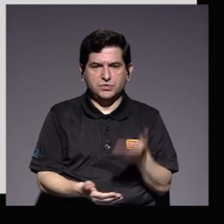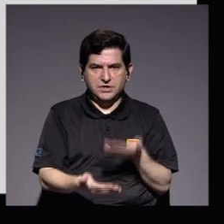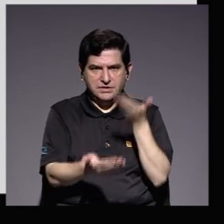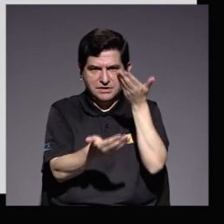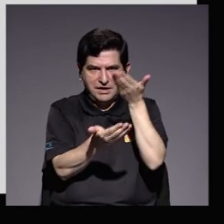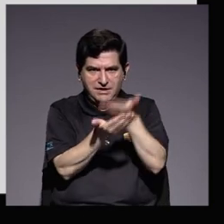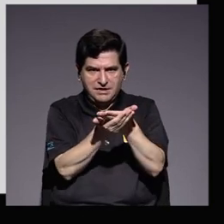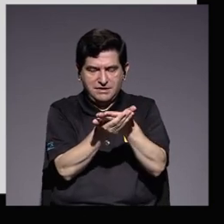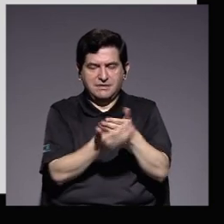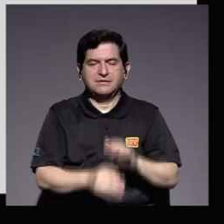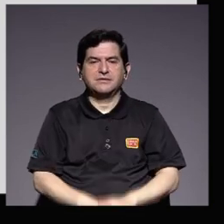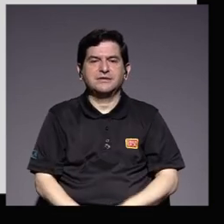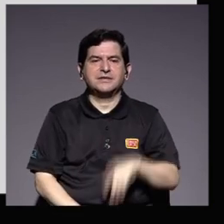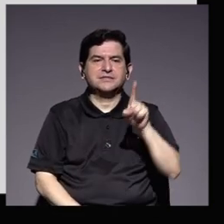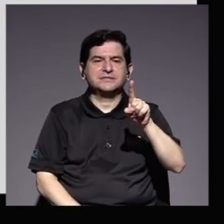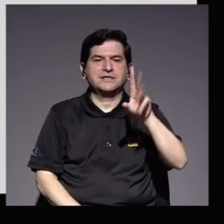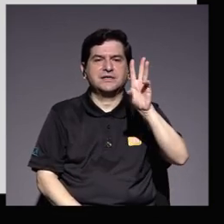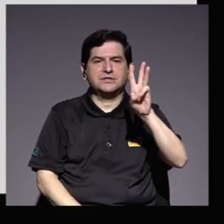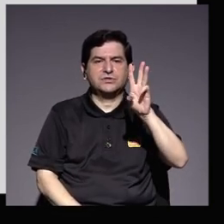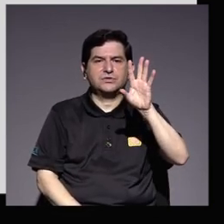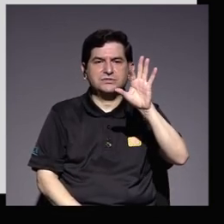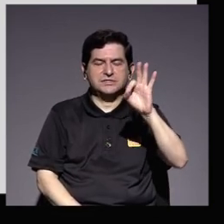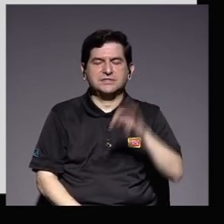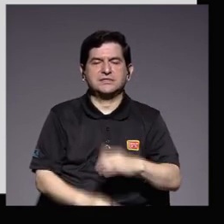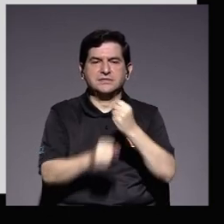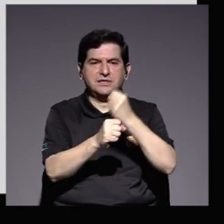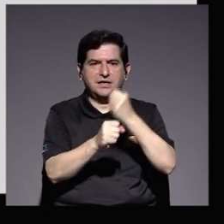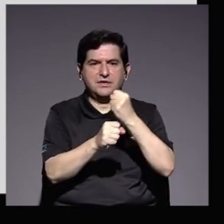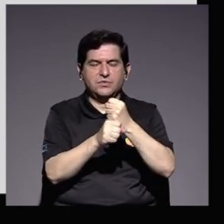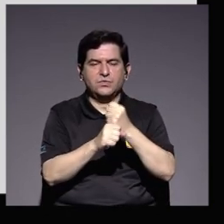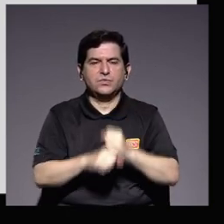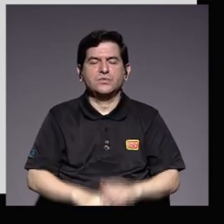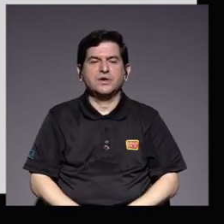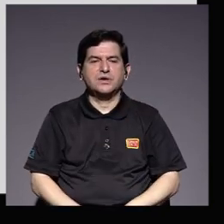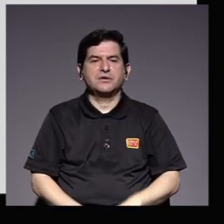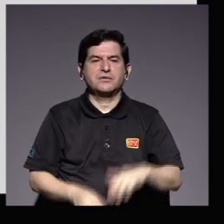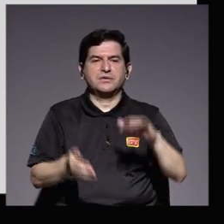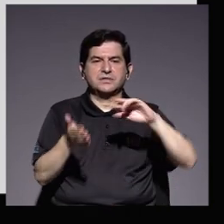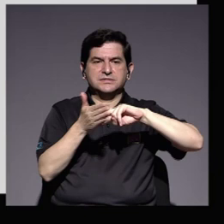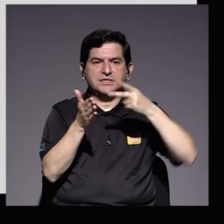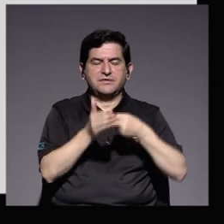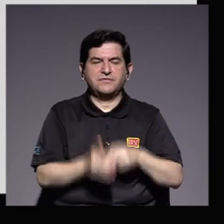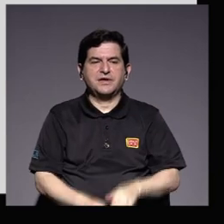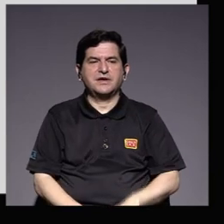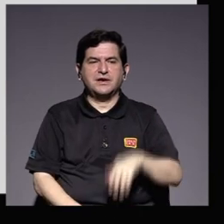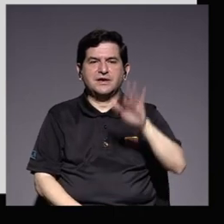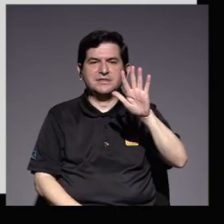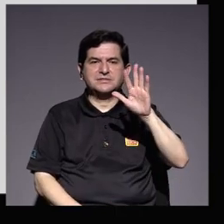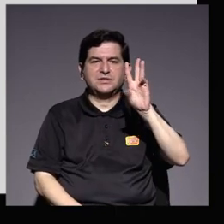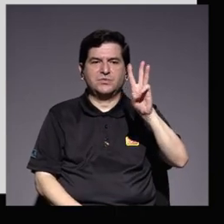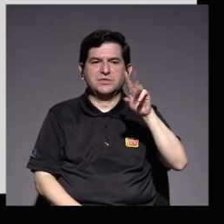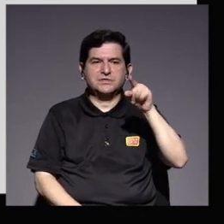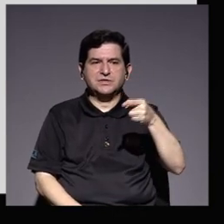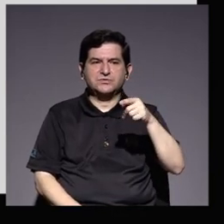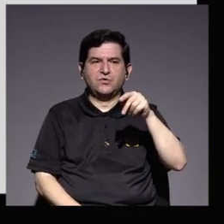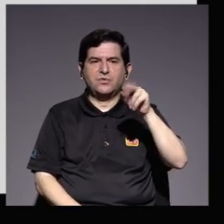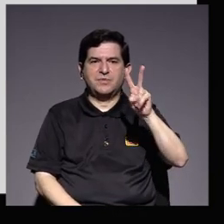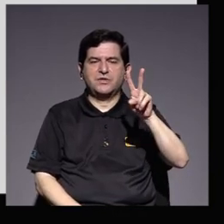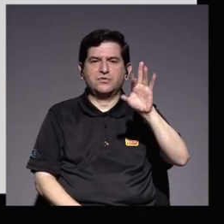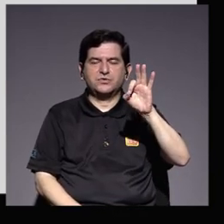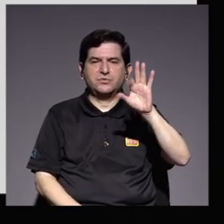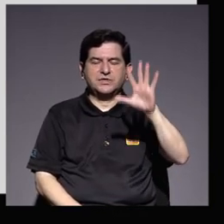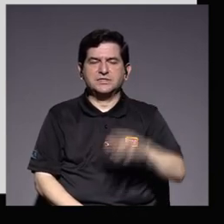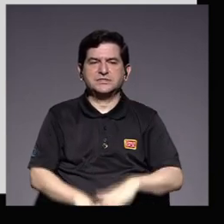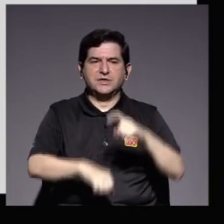un total de 169 plazas equivalentes a 56,295 tiempos completos docentes